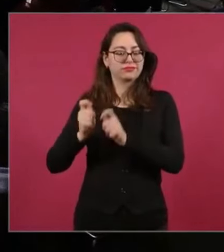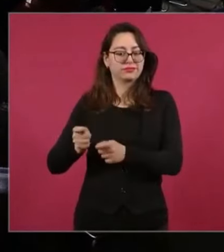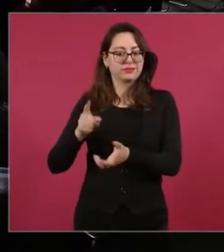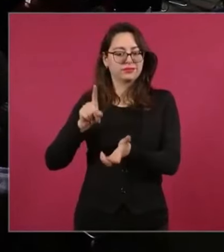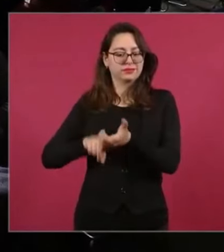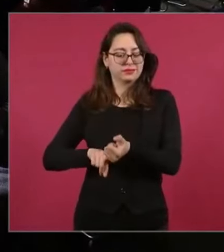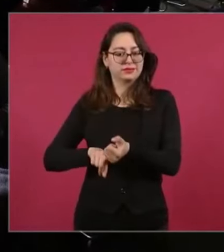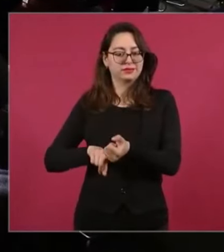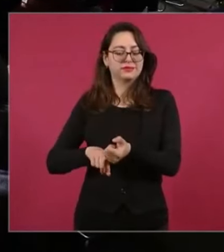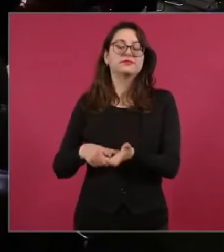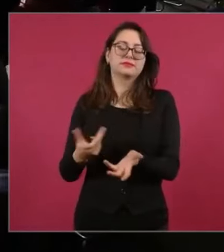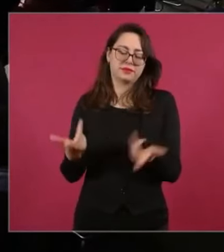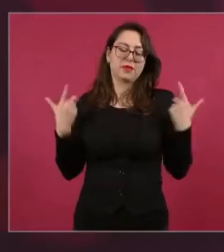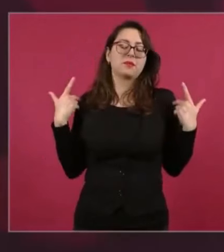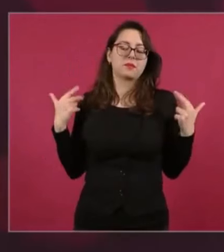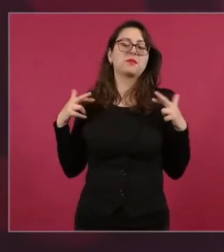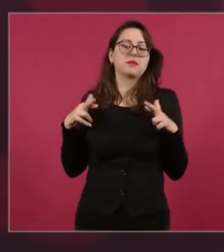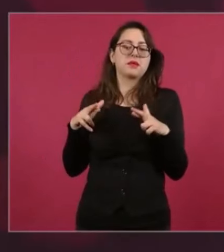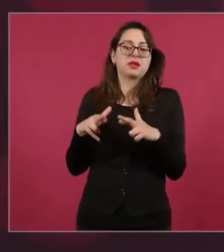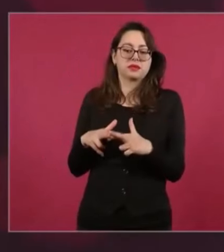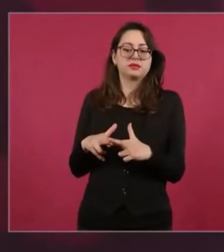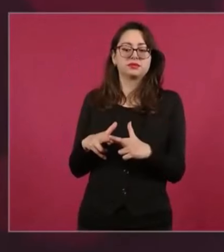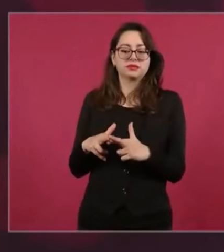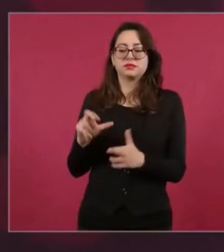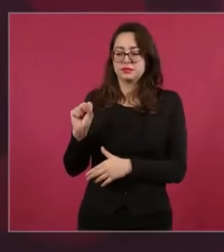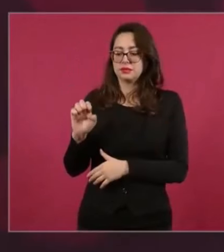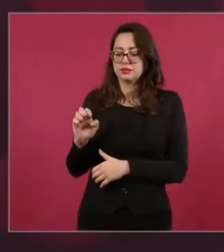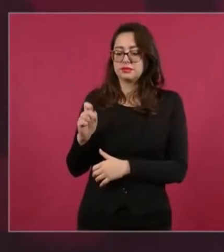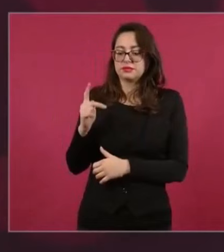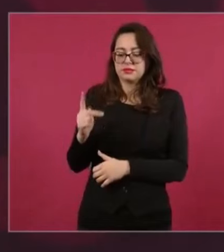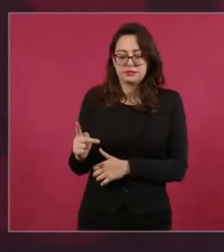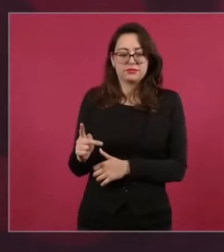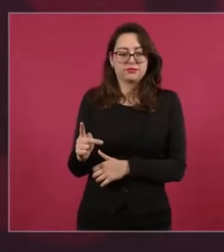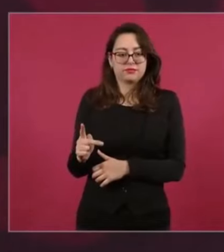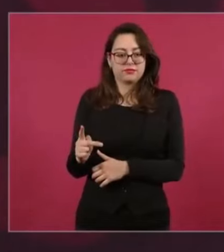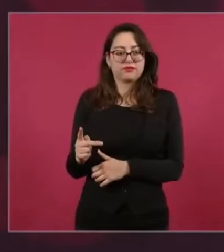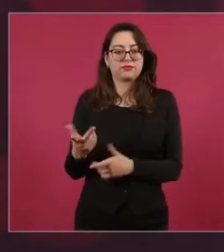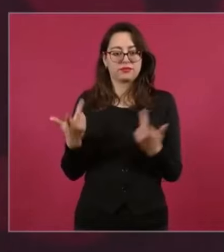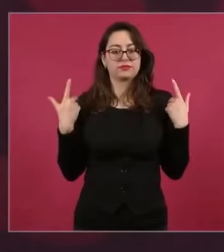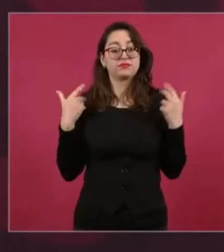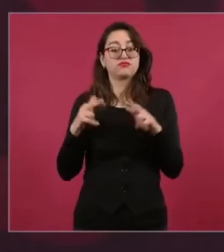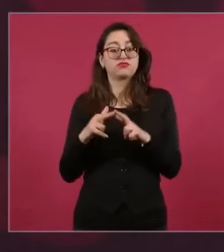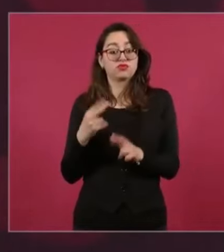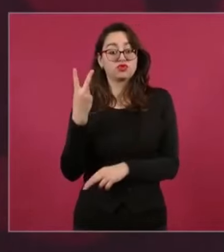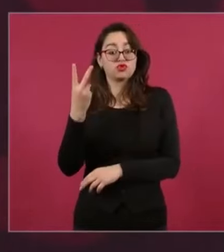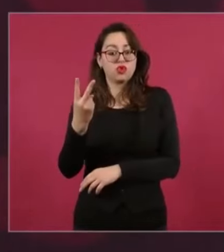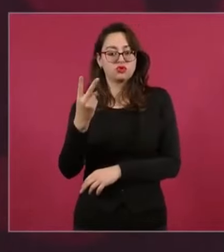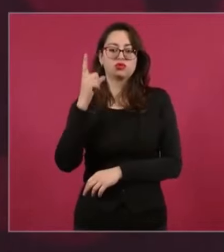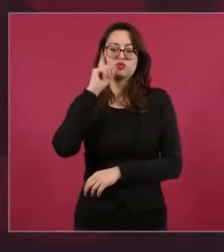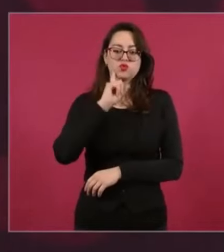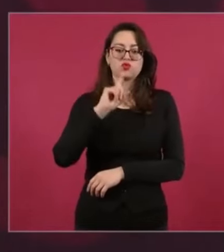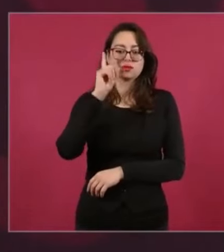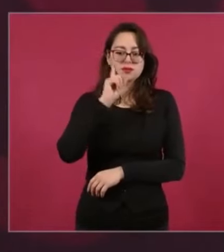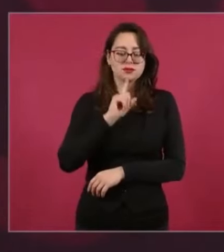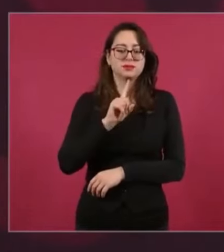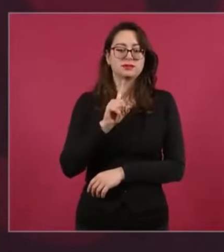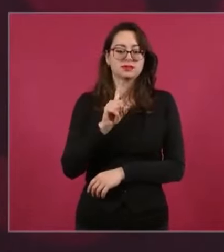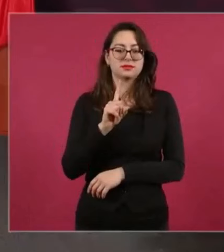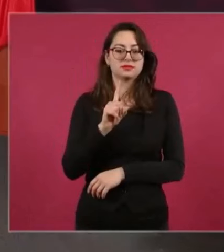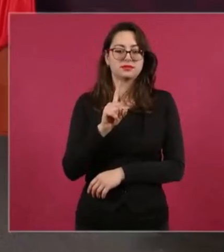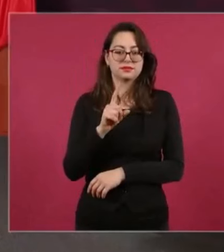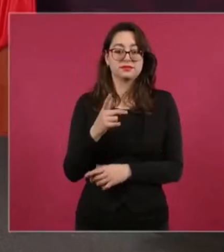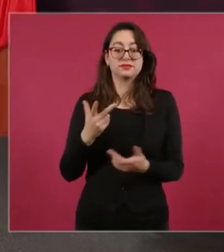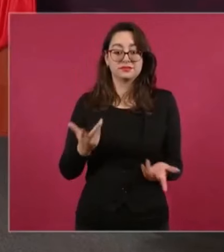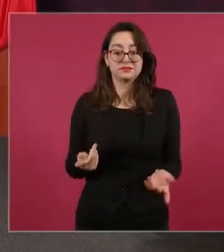de la educación pública a maestras, eso